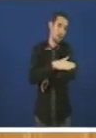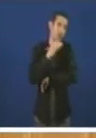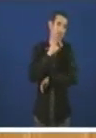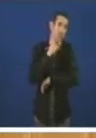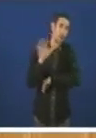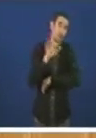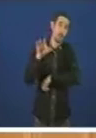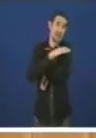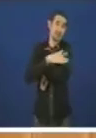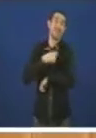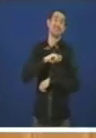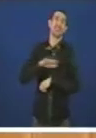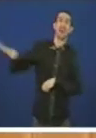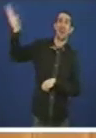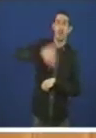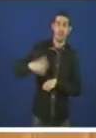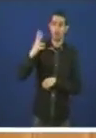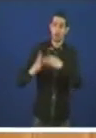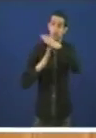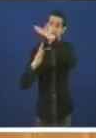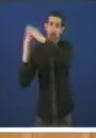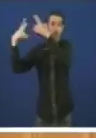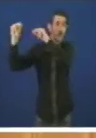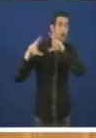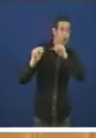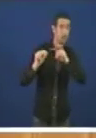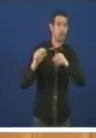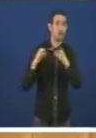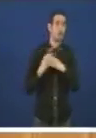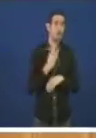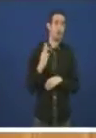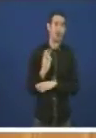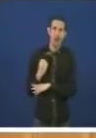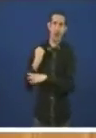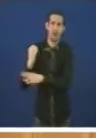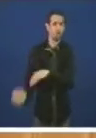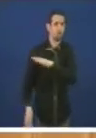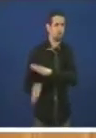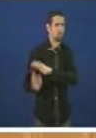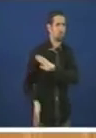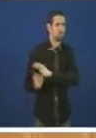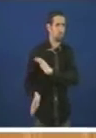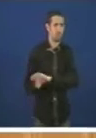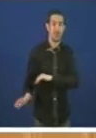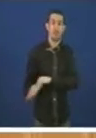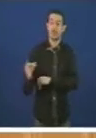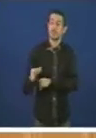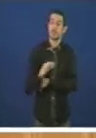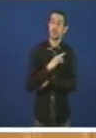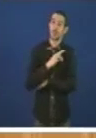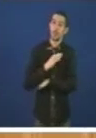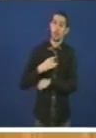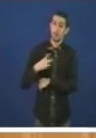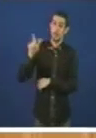nacionalista galego formou parte ou apoyou reiteradamente por tanto señor Blanco teño que